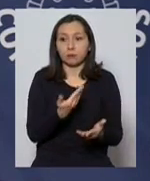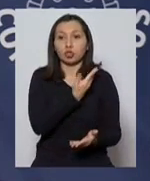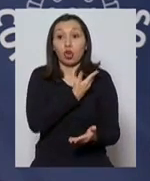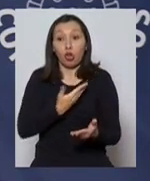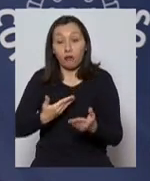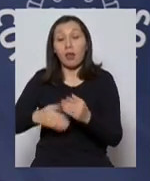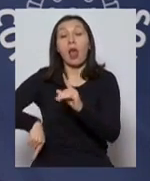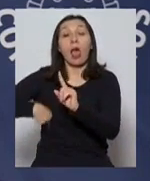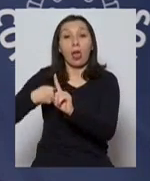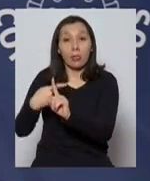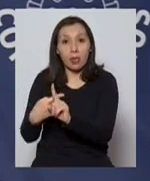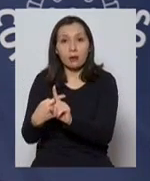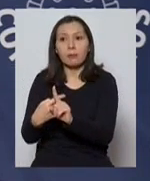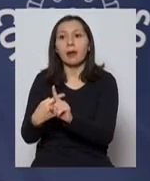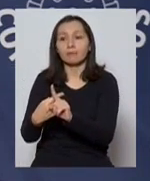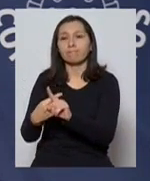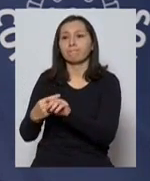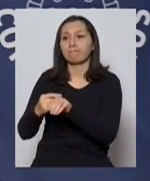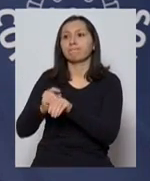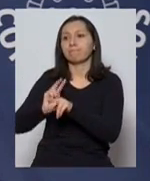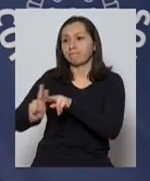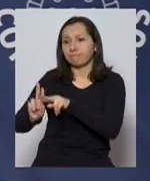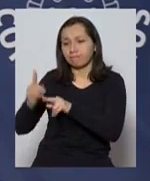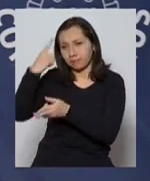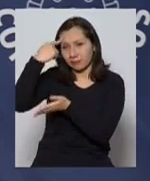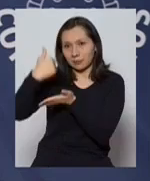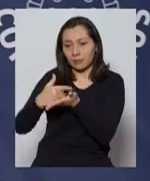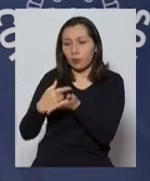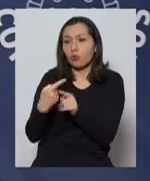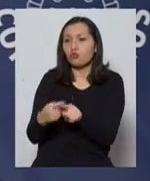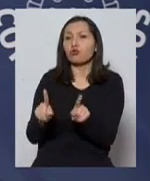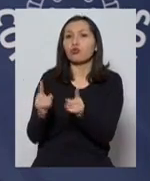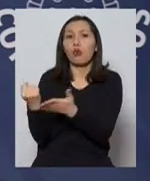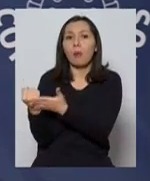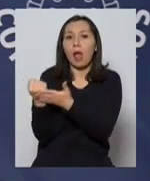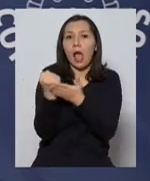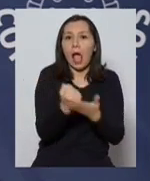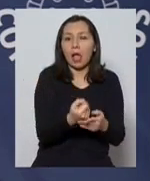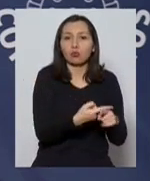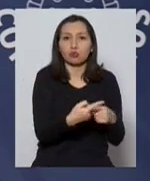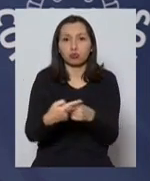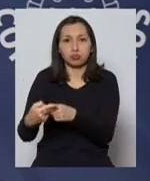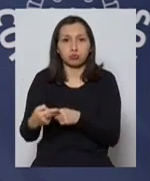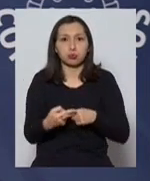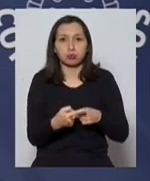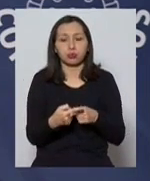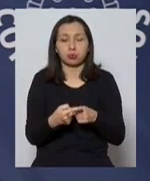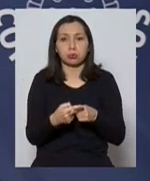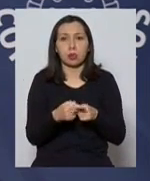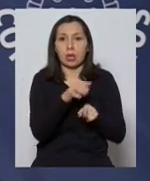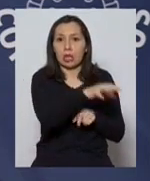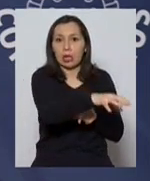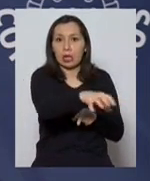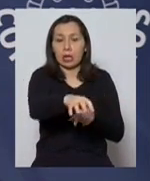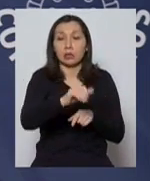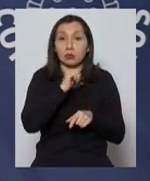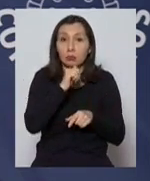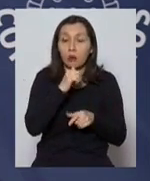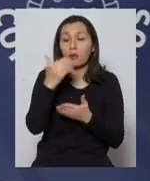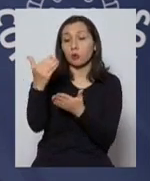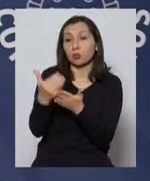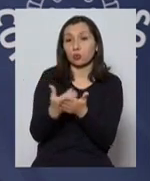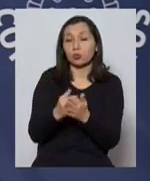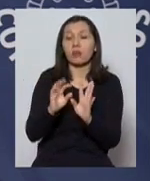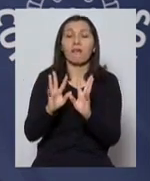gobierno además haya tenido que desplegar una estrategia de ayuda social para estos sectores, como el ingreso